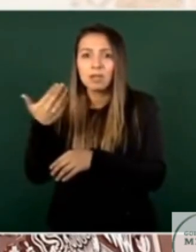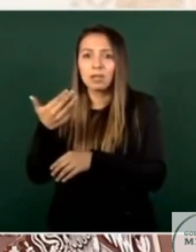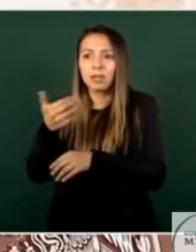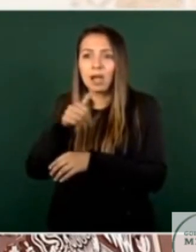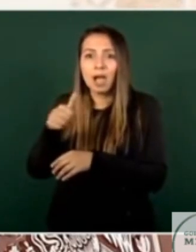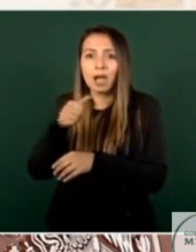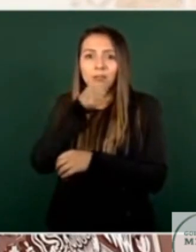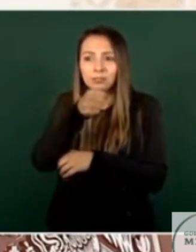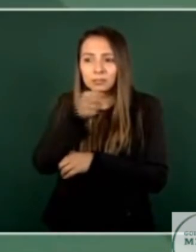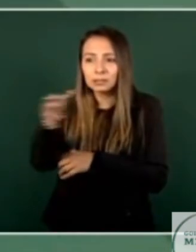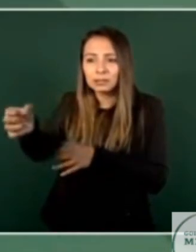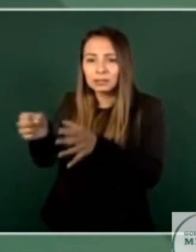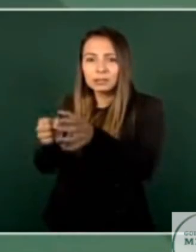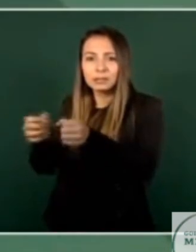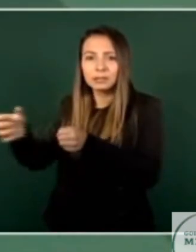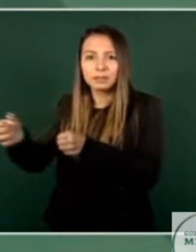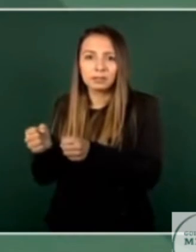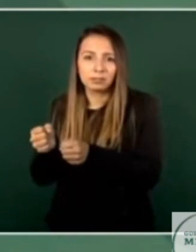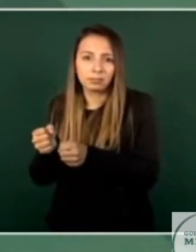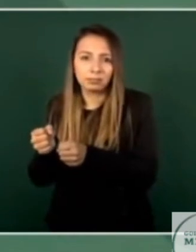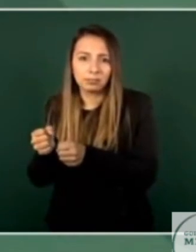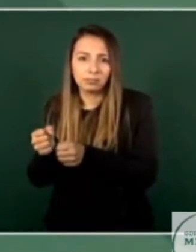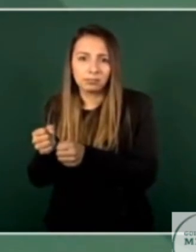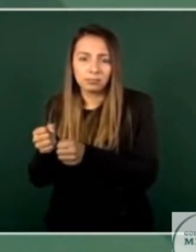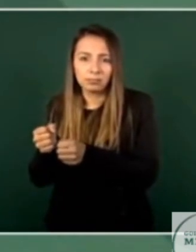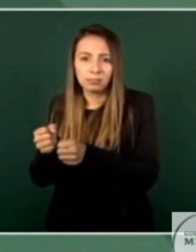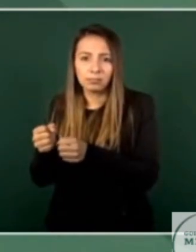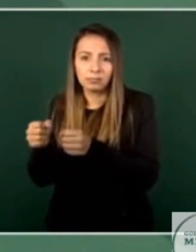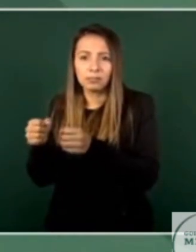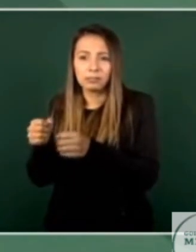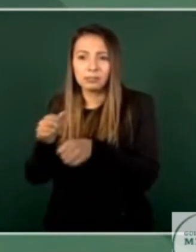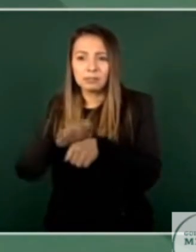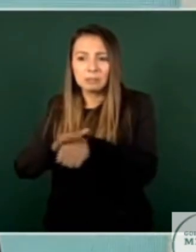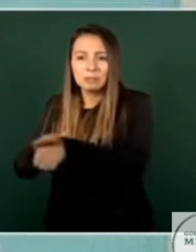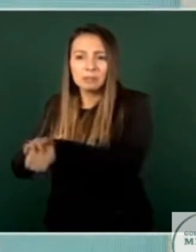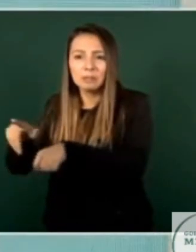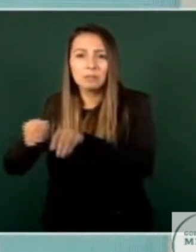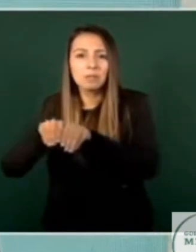y a periodistas den a conocer